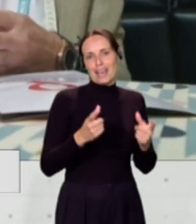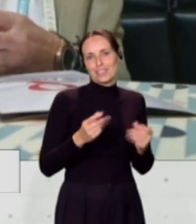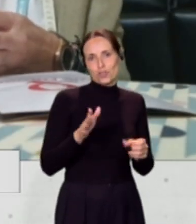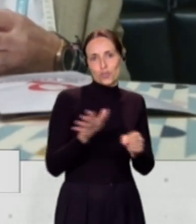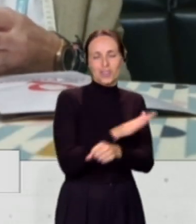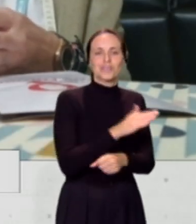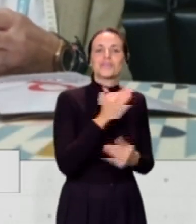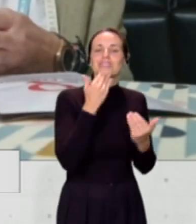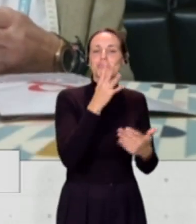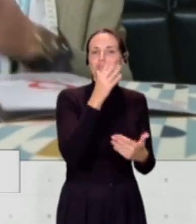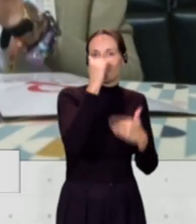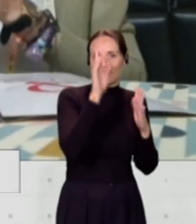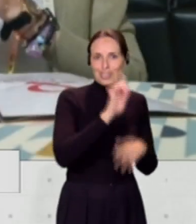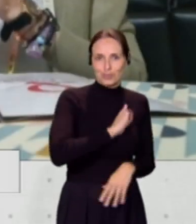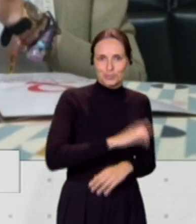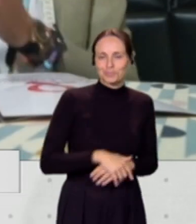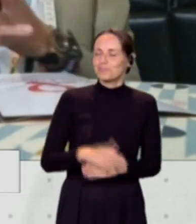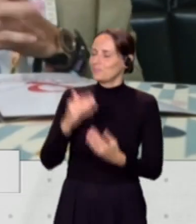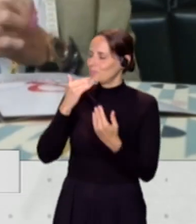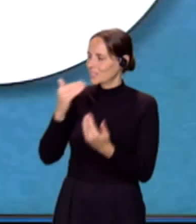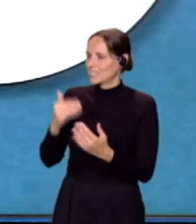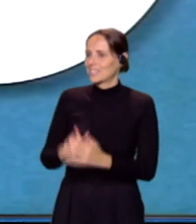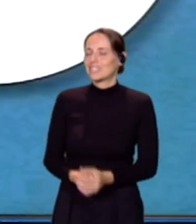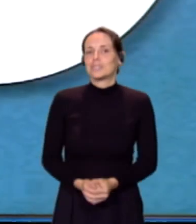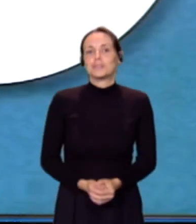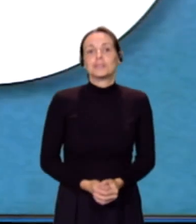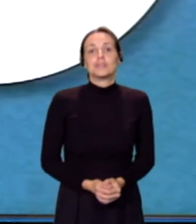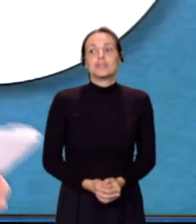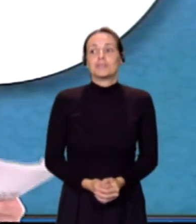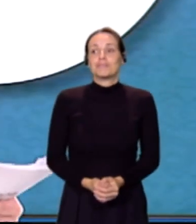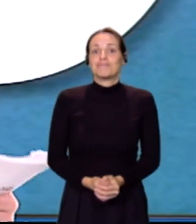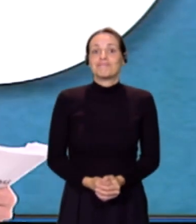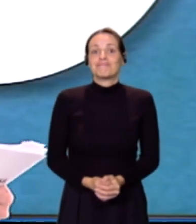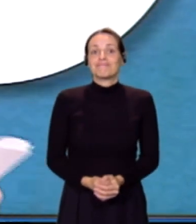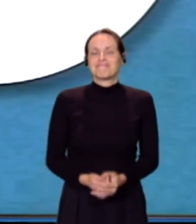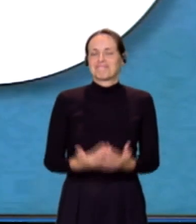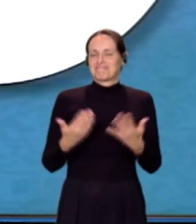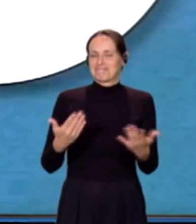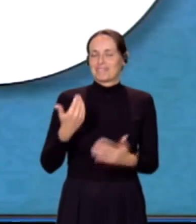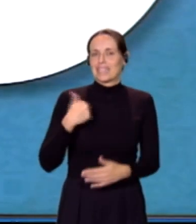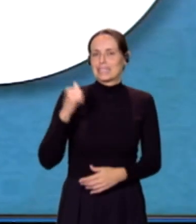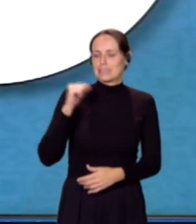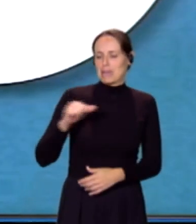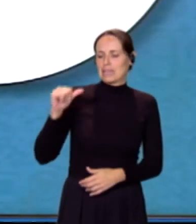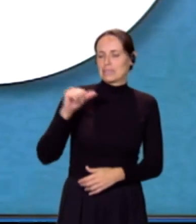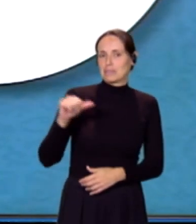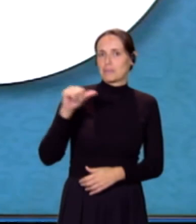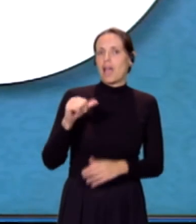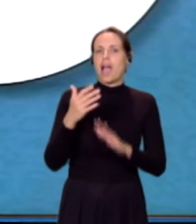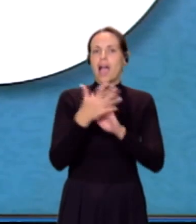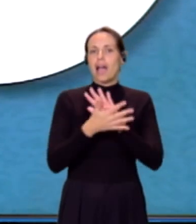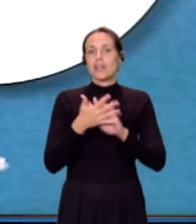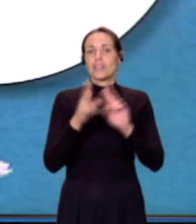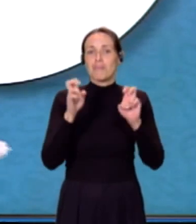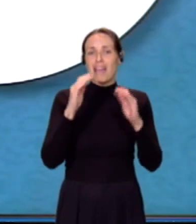Gracias por atendernos. Muchas gracias. Y pues llevamos varias semanas hablando ya de los altos costes de